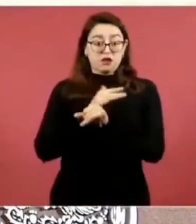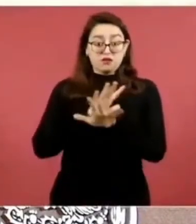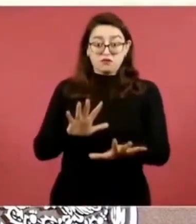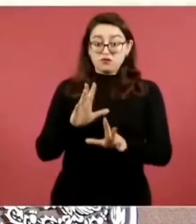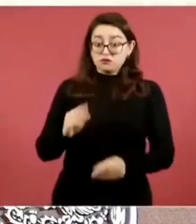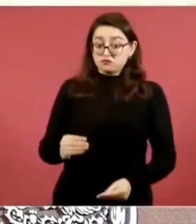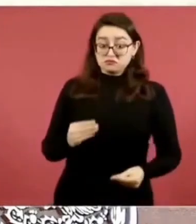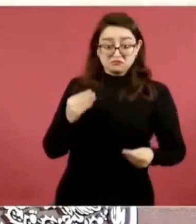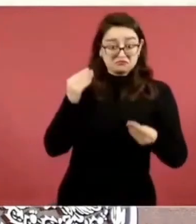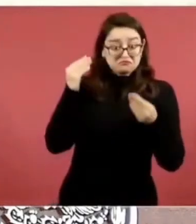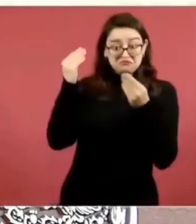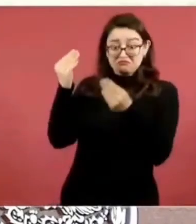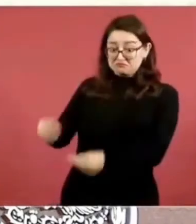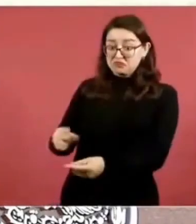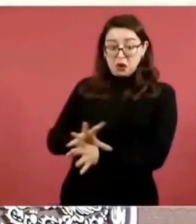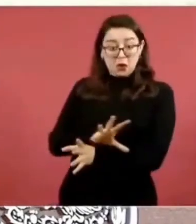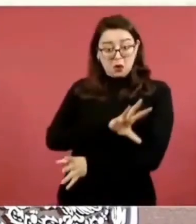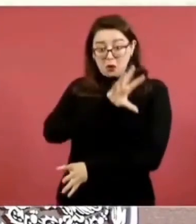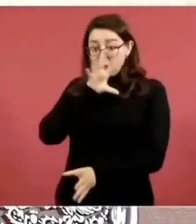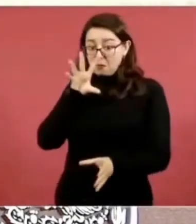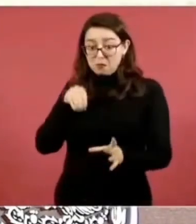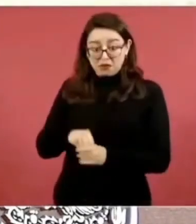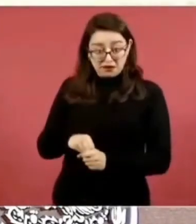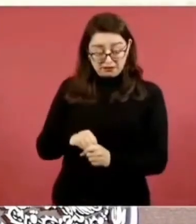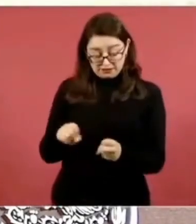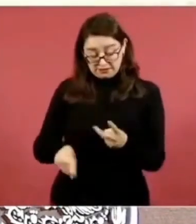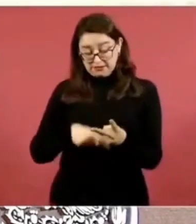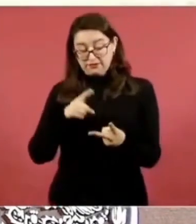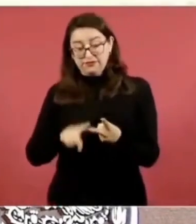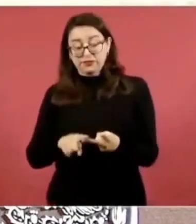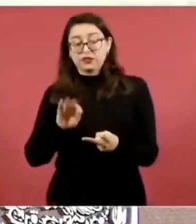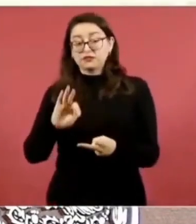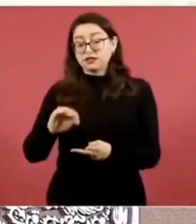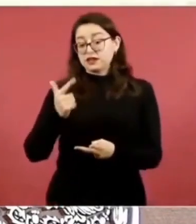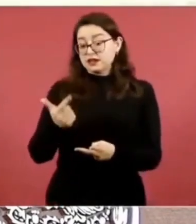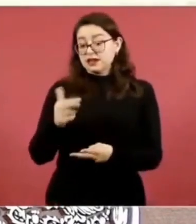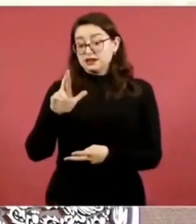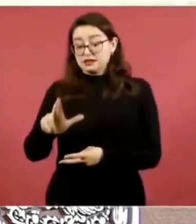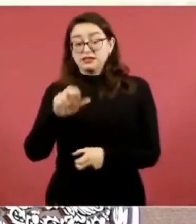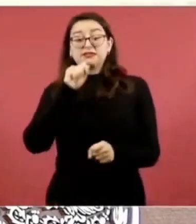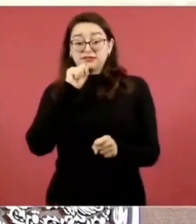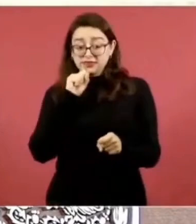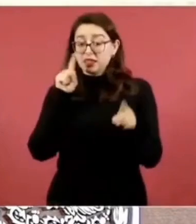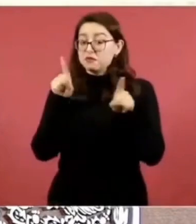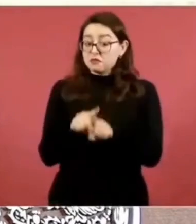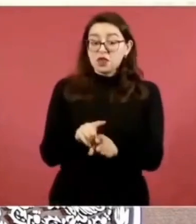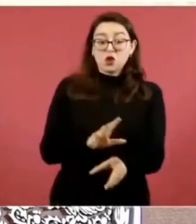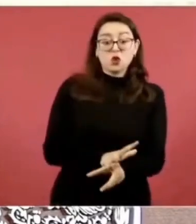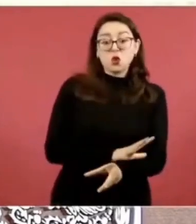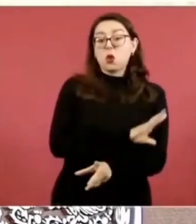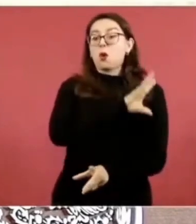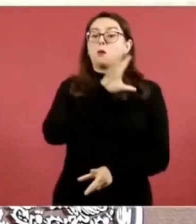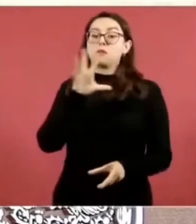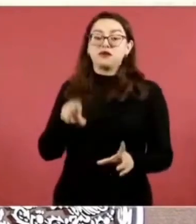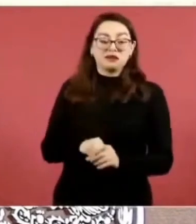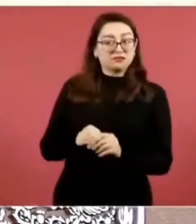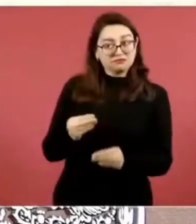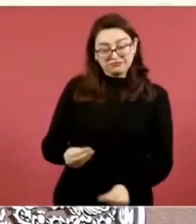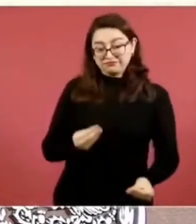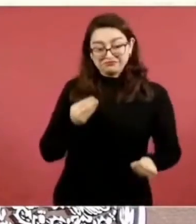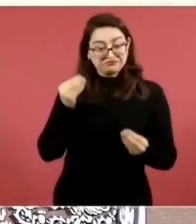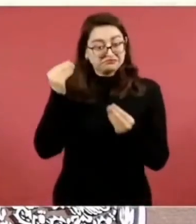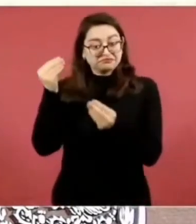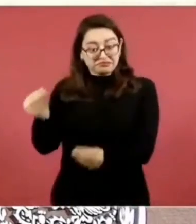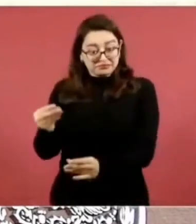solicitaron, y también fue entregada a la Fiscalía General de la República, que es en donde se integró el expediente. La